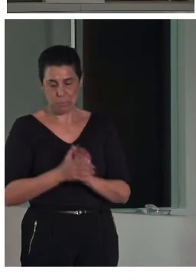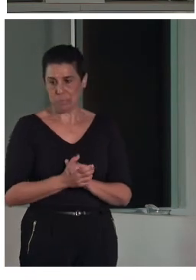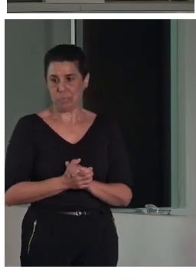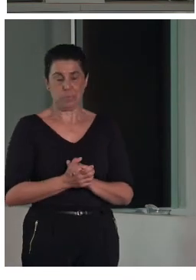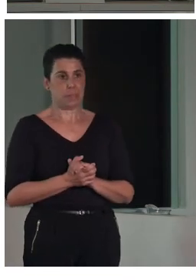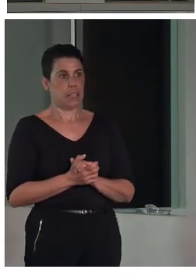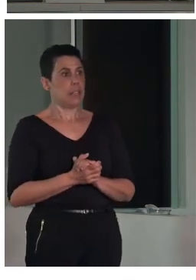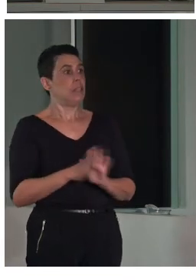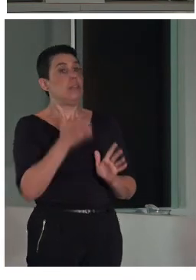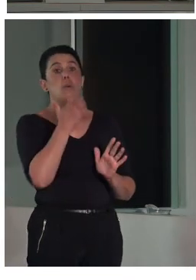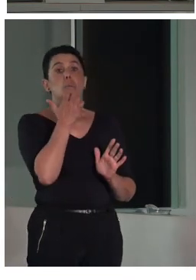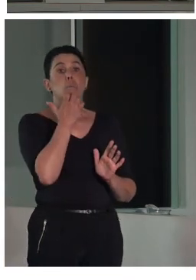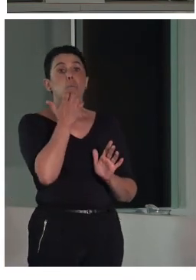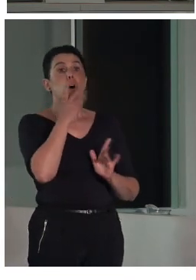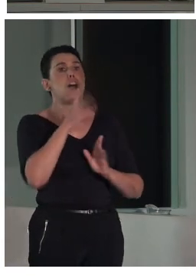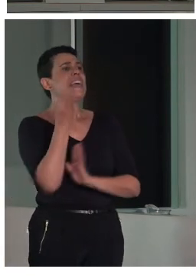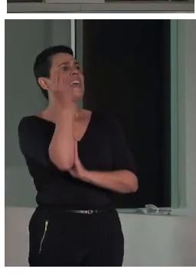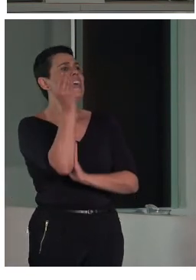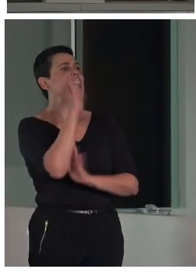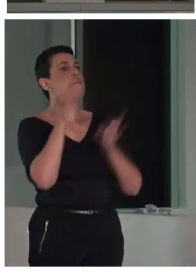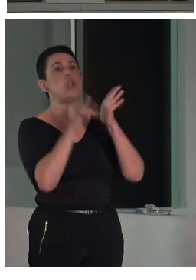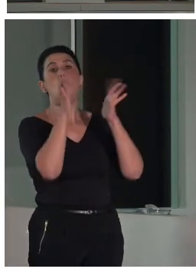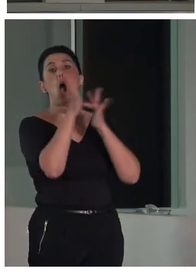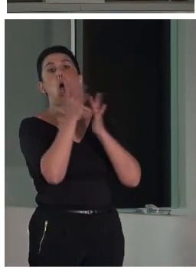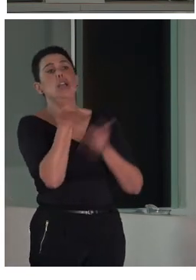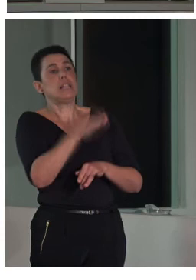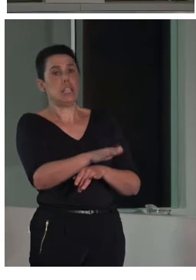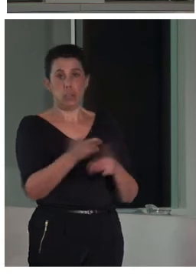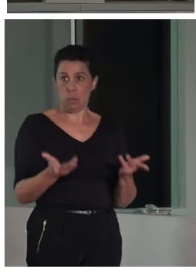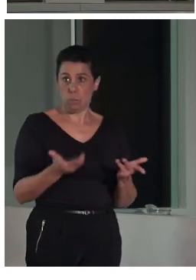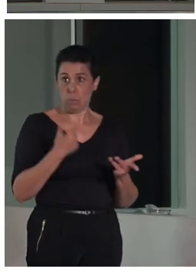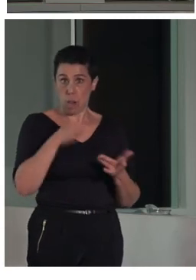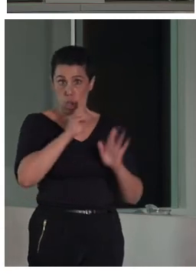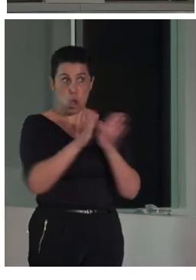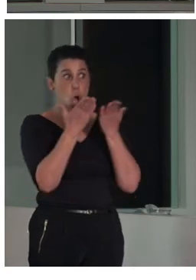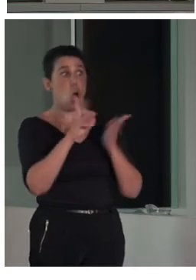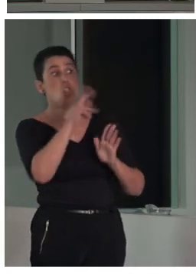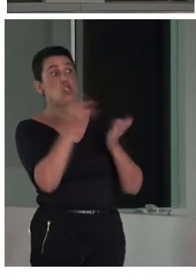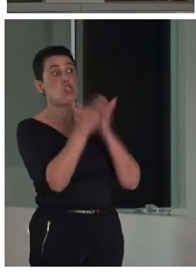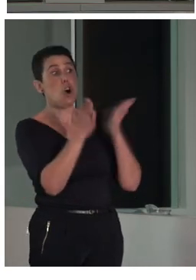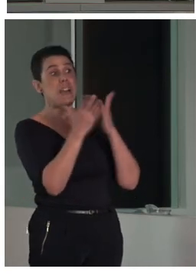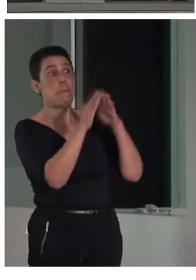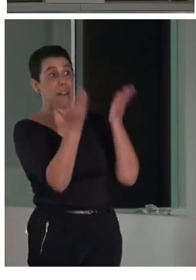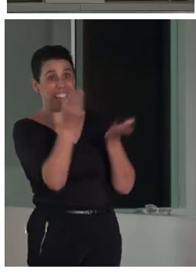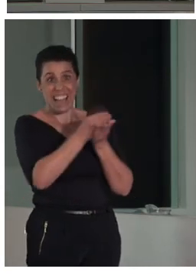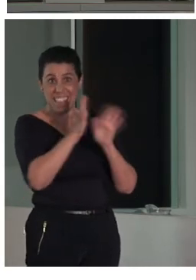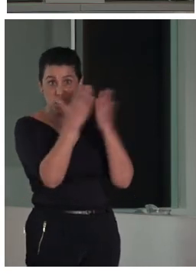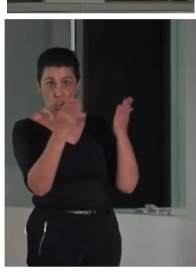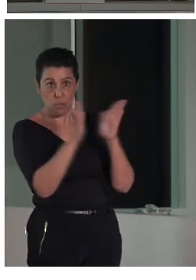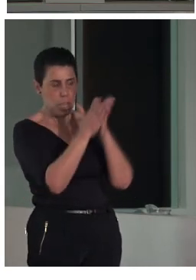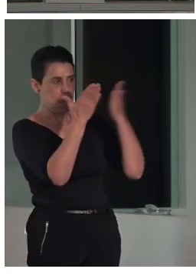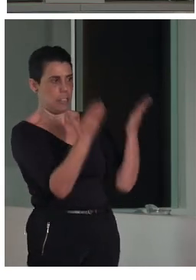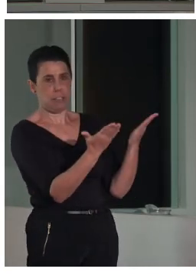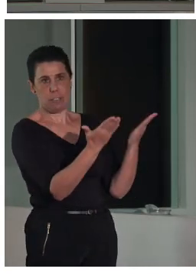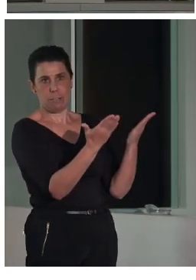En el caso, por ejemplo, del Cristo yacente, todos están, como veis, a doble página dentro del folleto. No es más